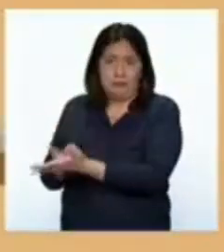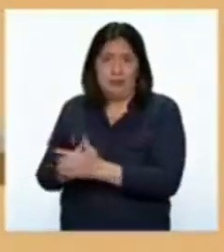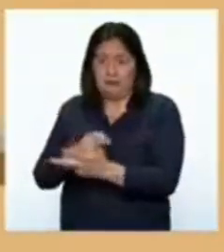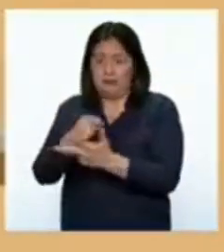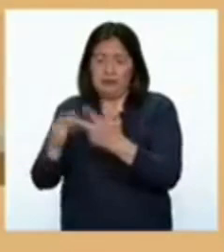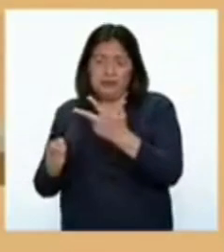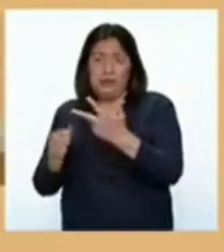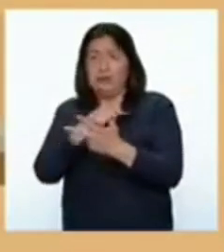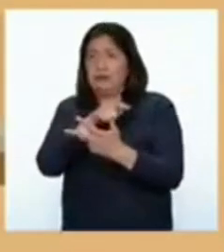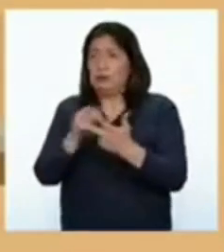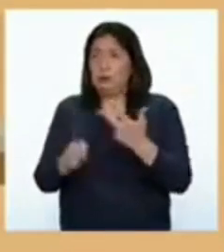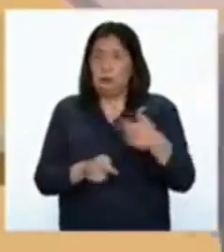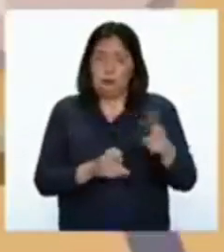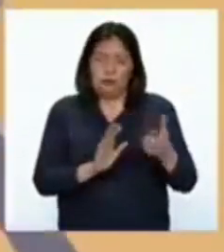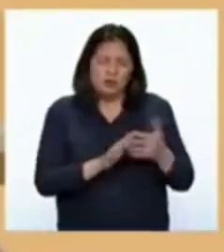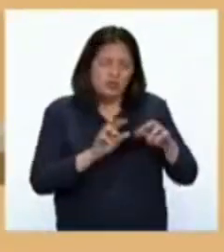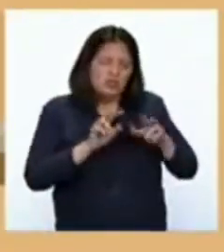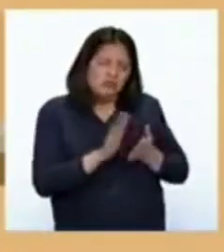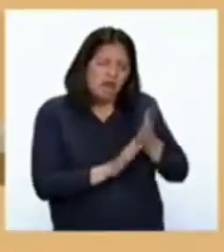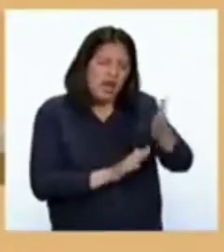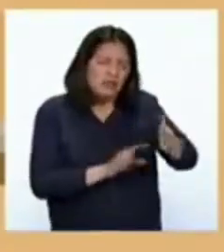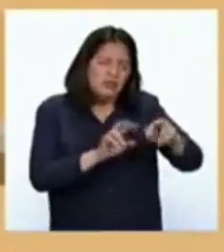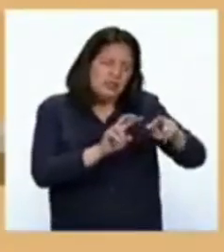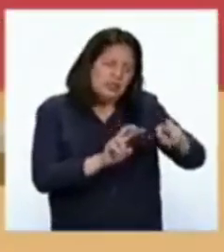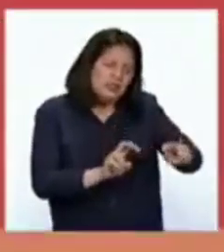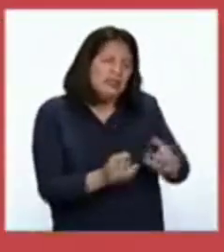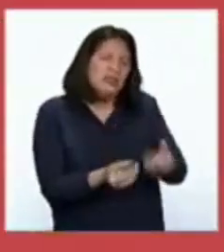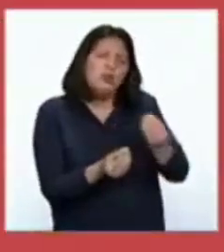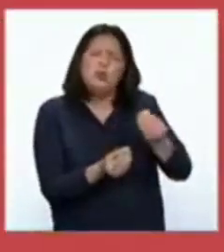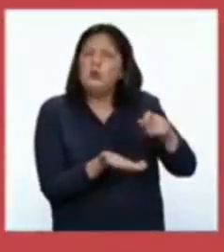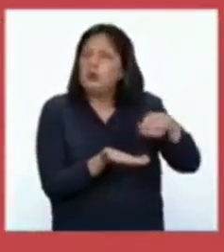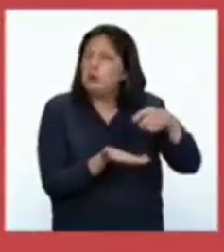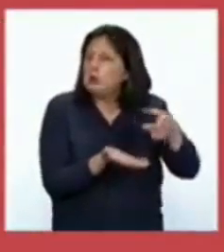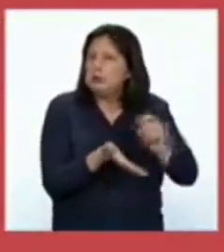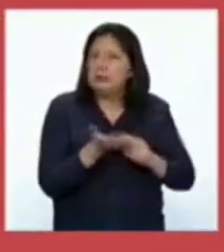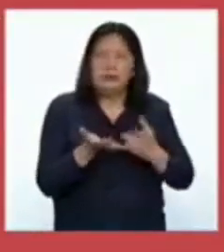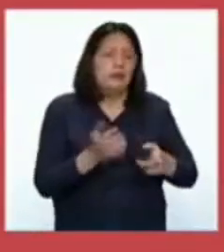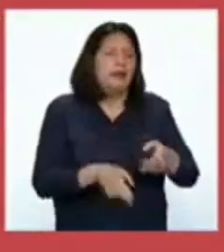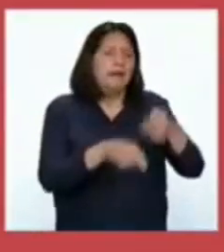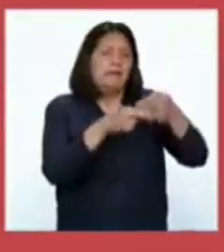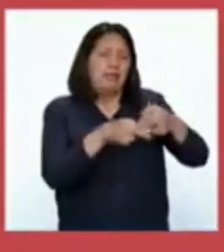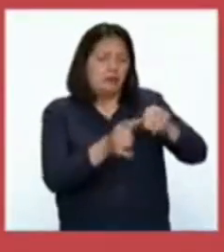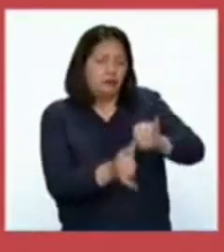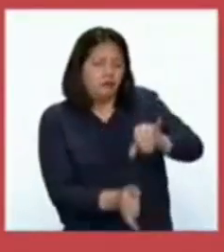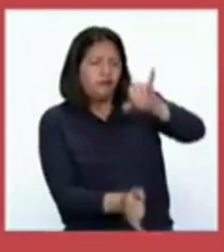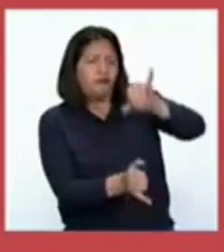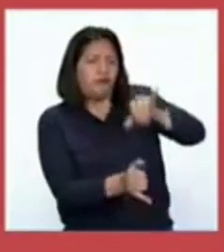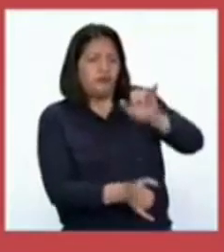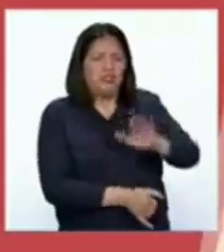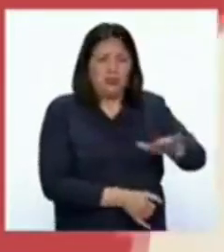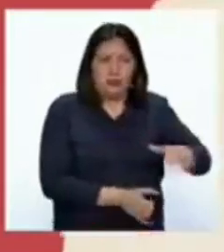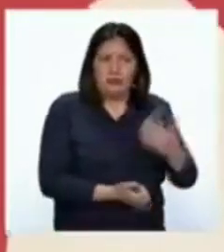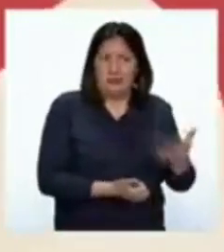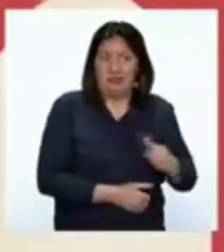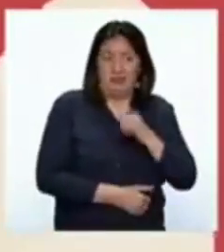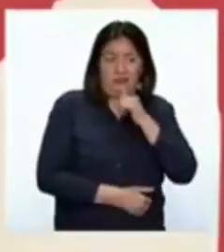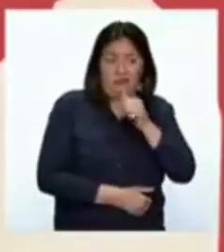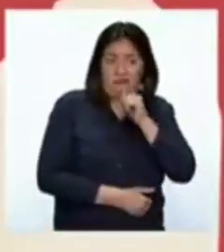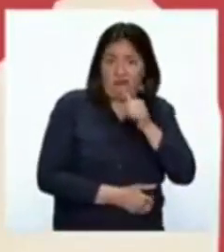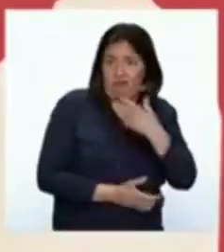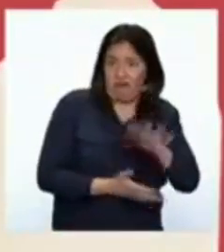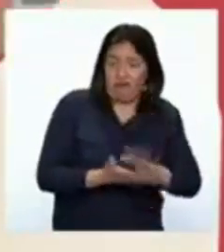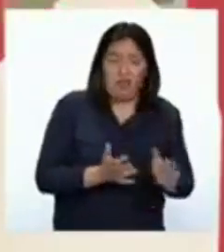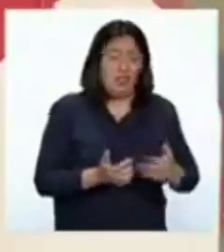En esta comunidad se hace un diagnóstico nutricional. Por ejemplo, se miden el peso y talla de los niños para salvarse y desnutrición